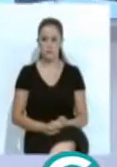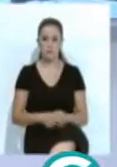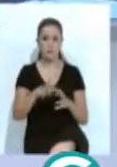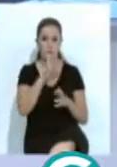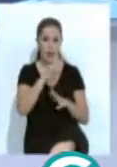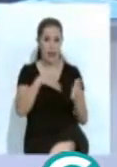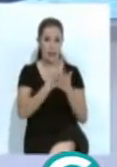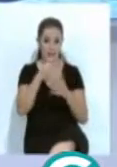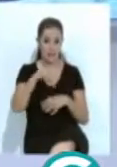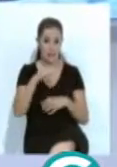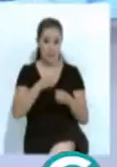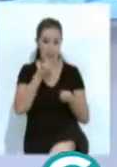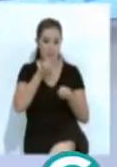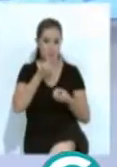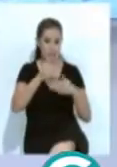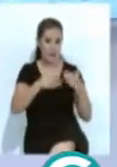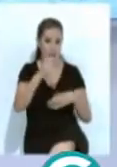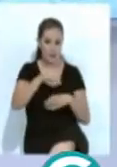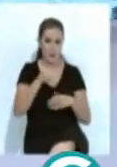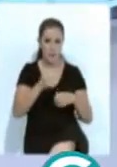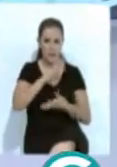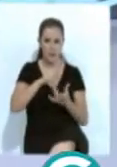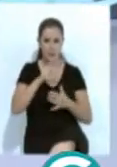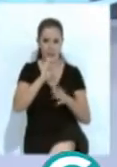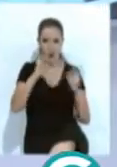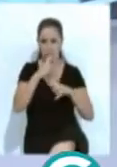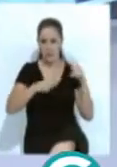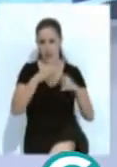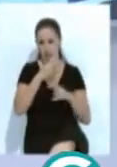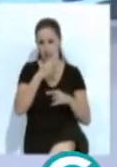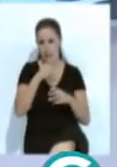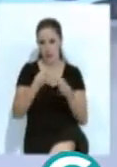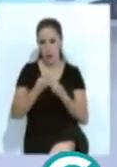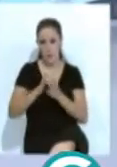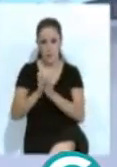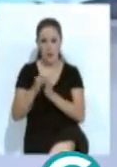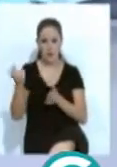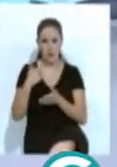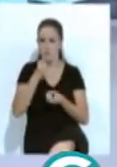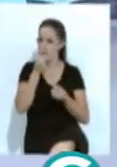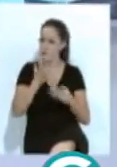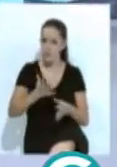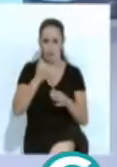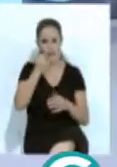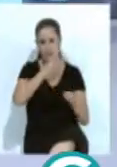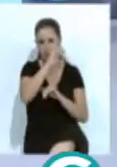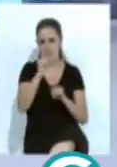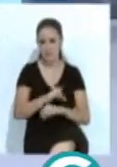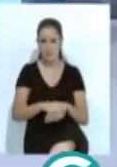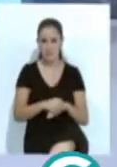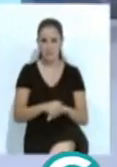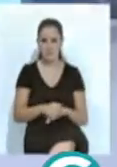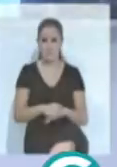Y hasta aquí nuestro avance de hoy. Más noticias a partir de las ocho y media de la tarde con nuestro compañero Nacho Limón. Que pasen un buen fin de semana.